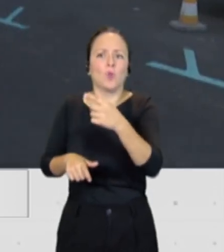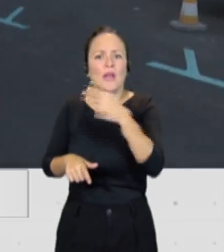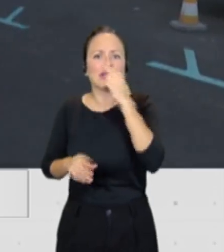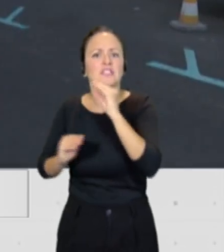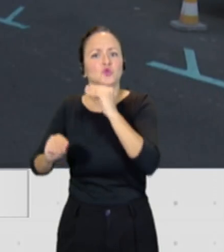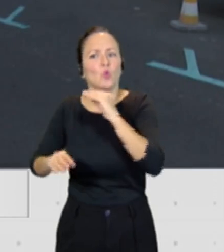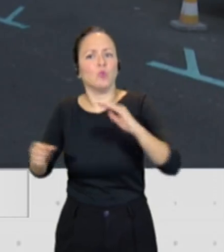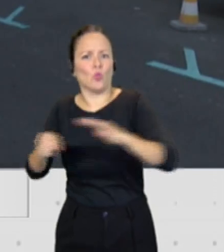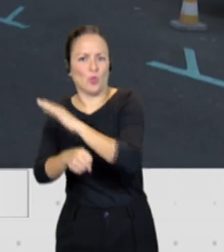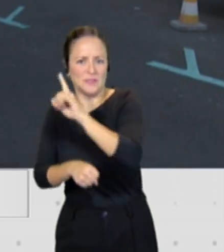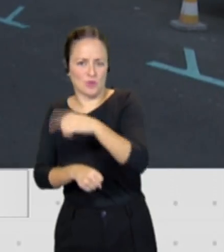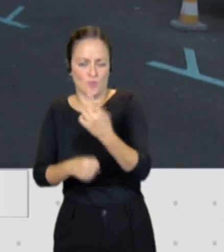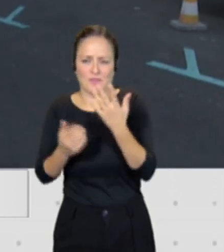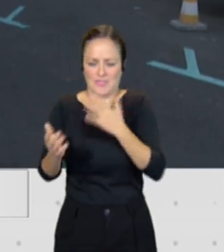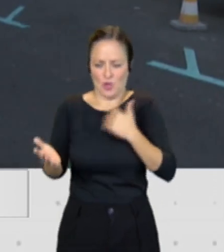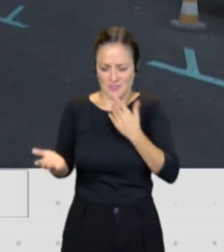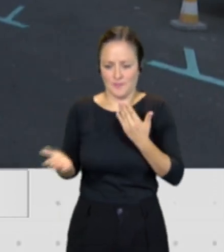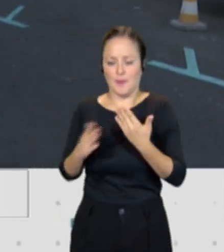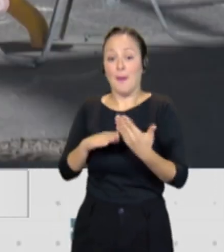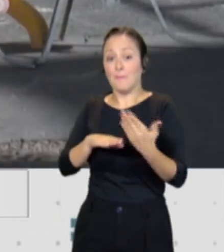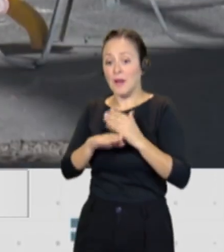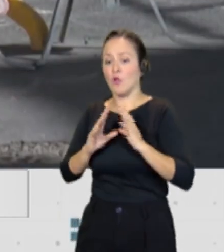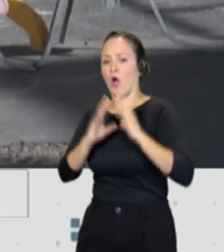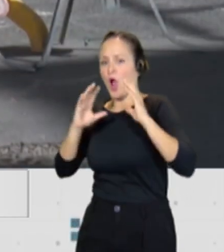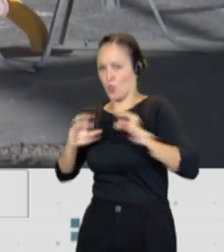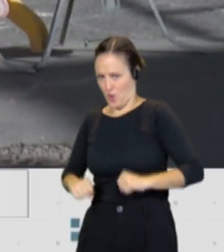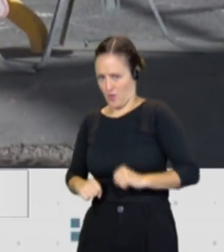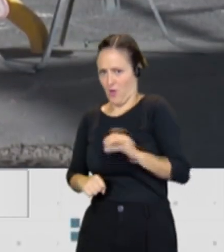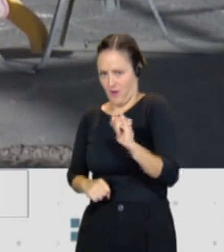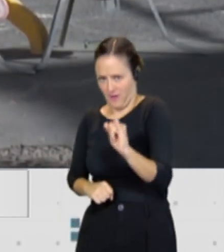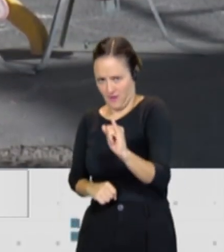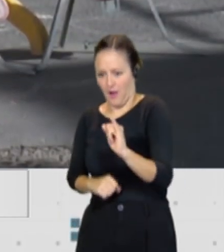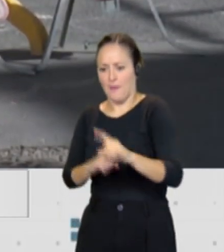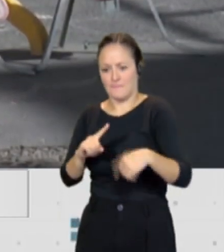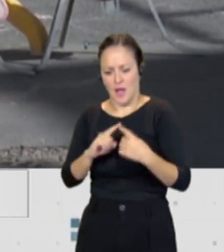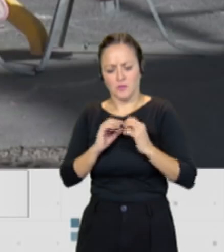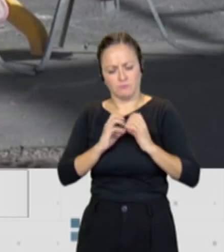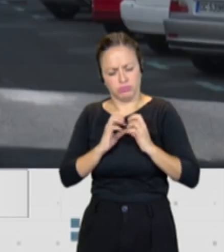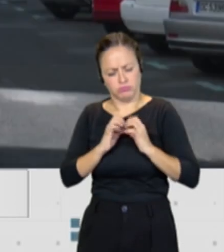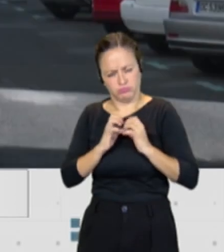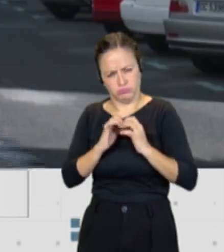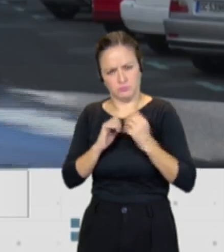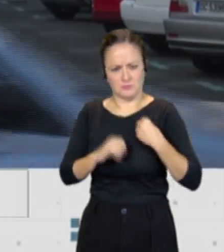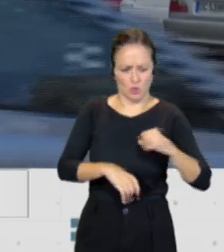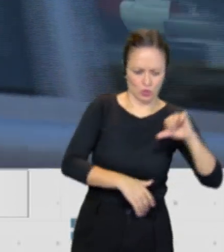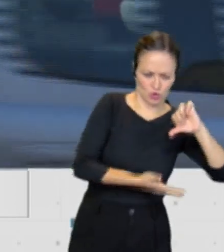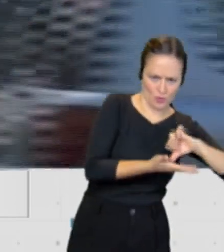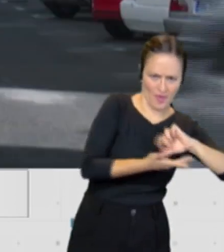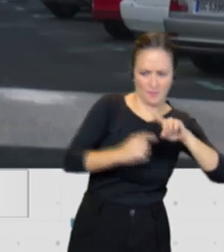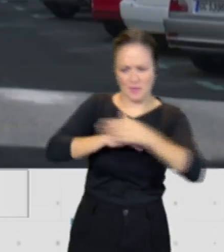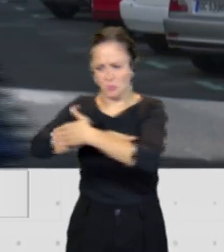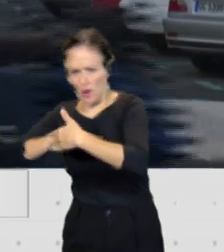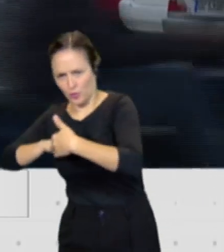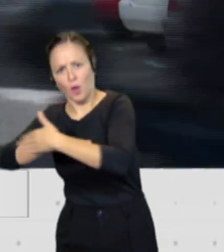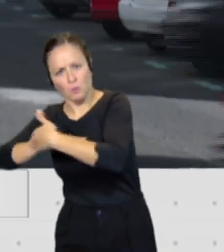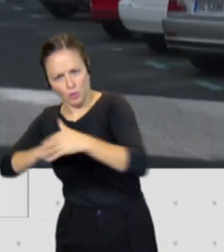partíamos de un consenso previo, de unos acuerdos que han sido ya tradicionales entre la ciudad y el puerto, el puerto y